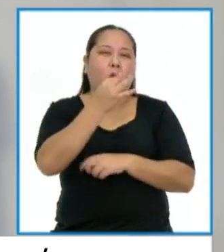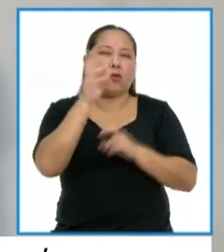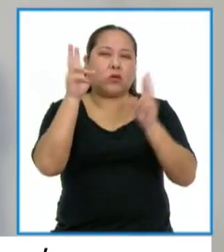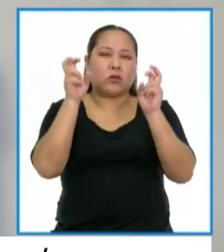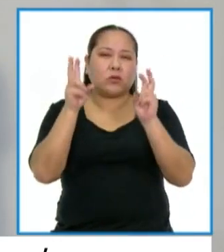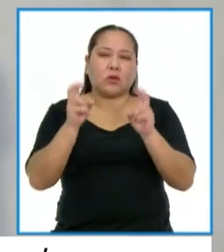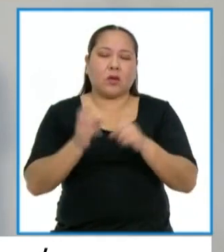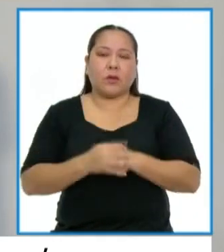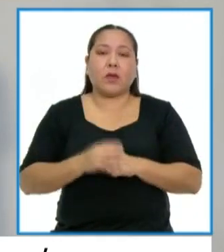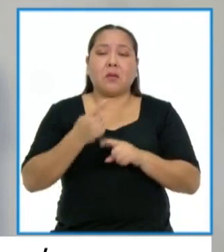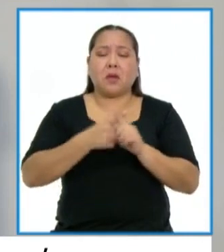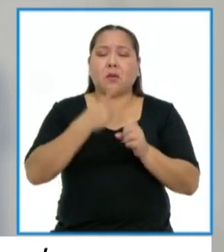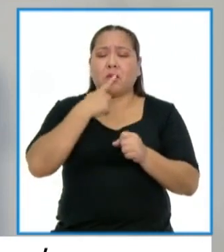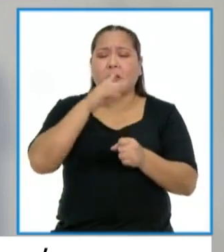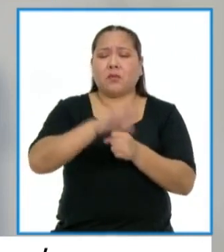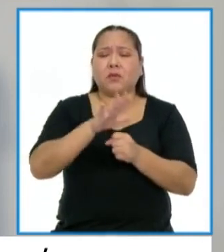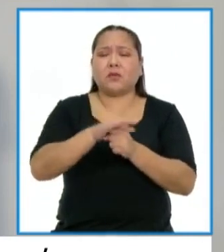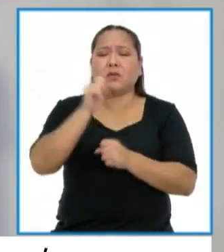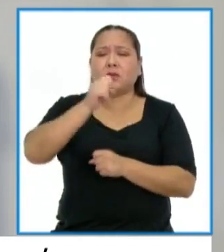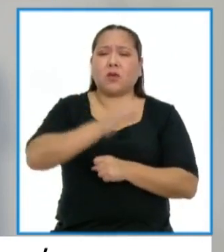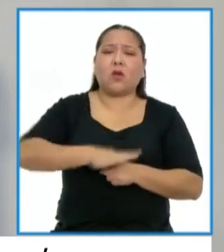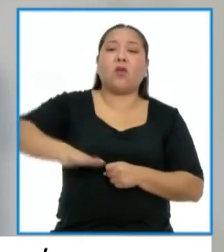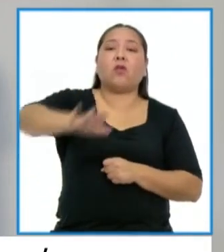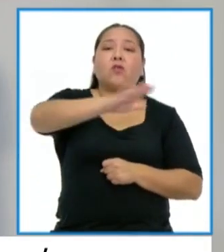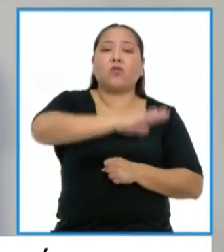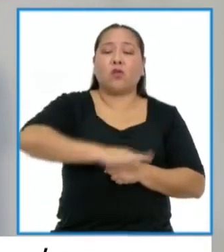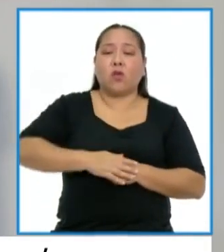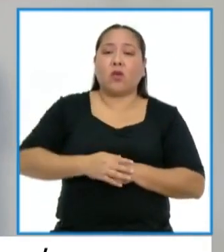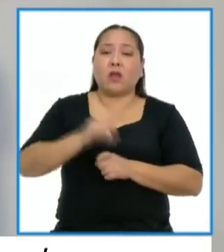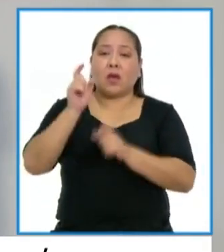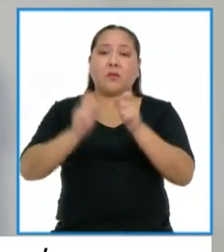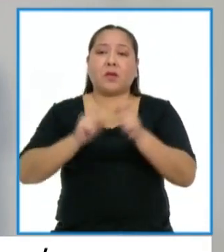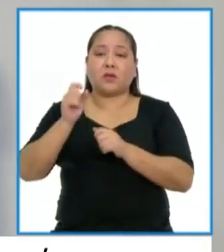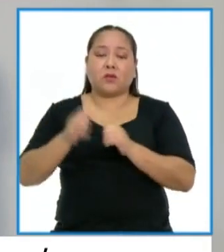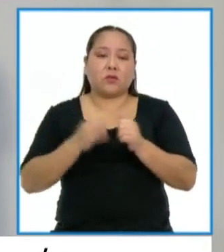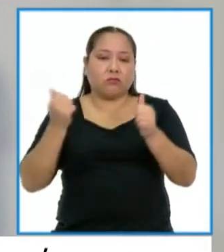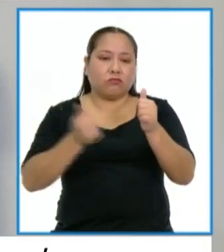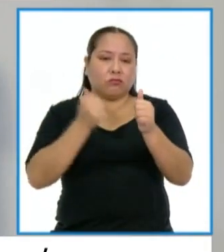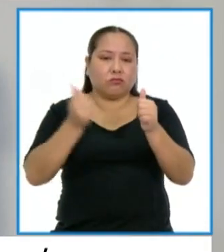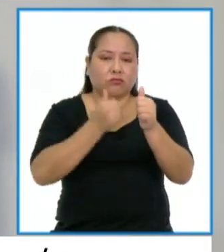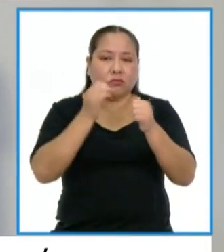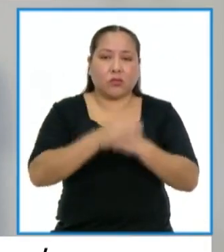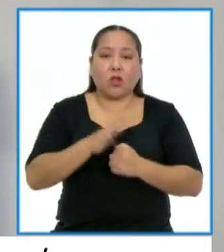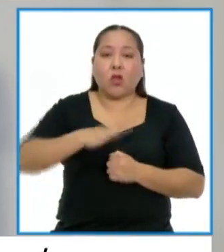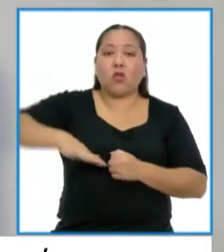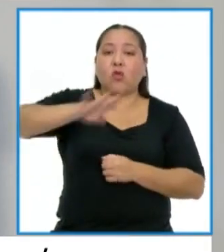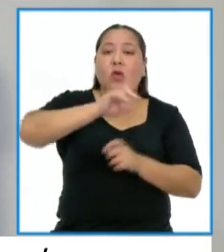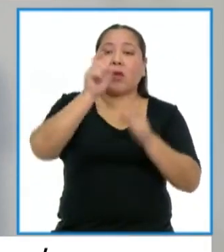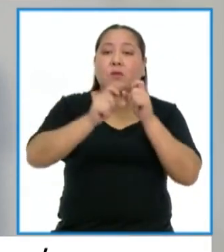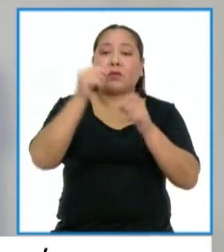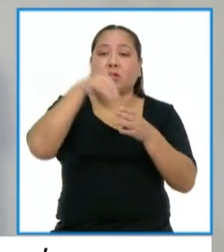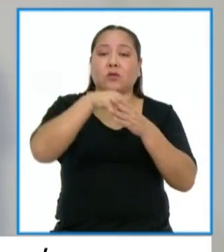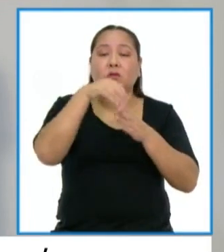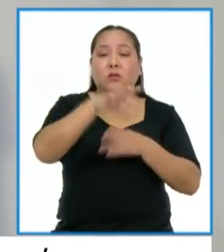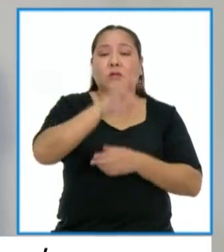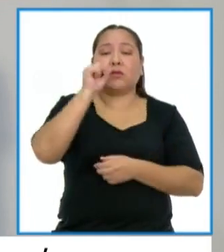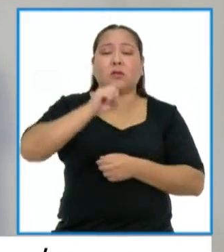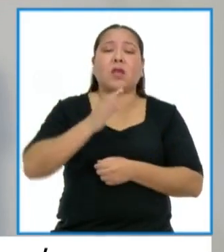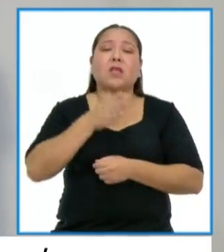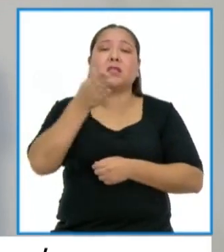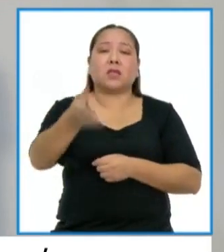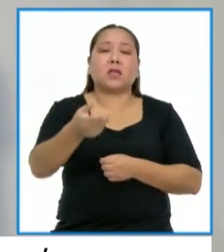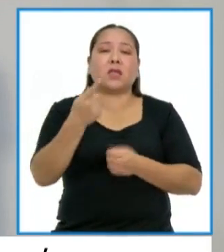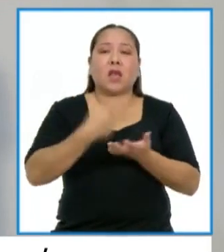pero el compromiso con todos sus seguidores, con todos los electores, es asistir al debate.